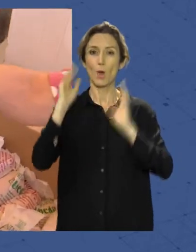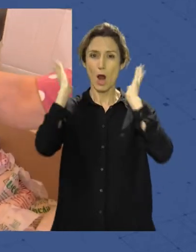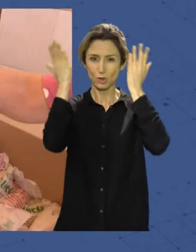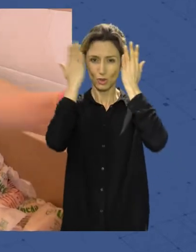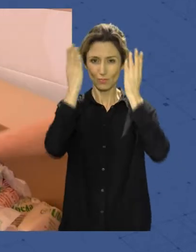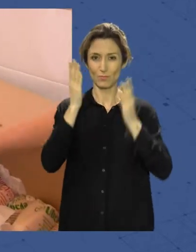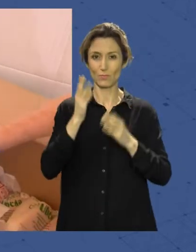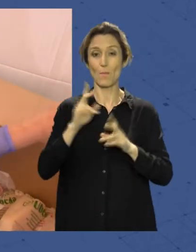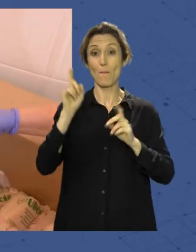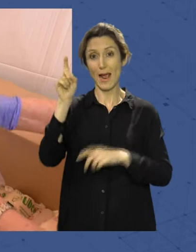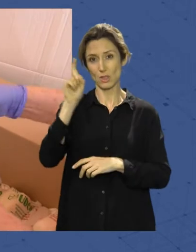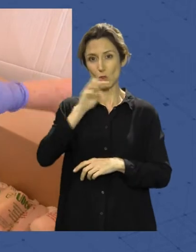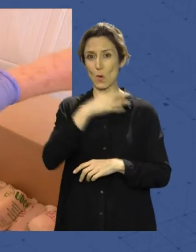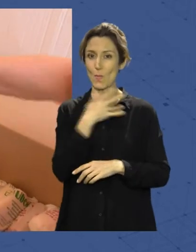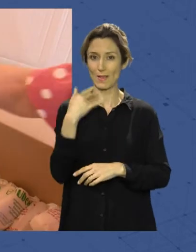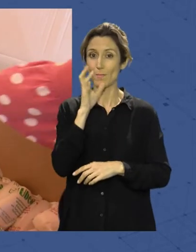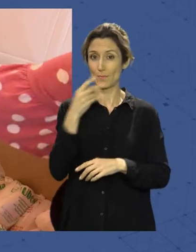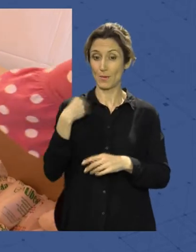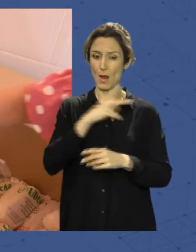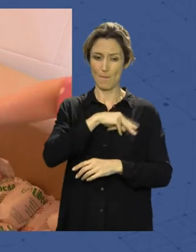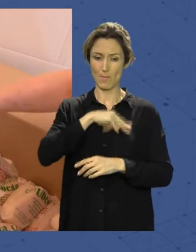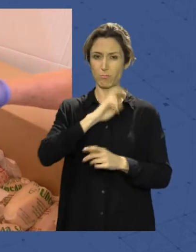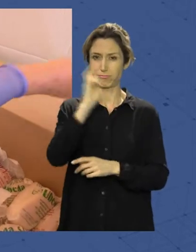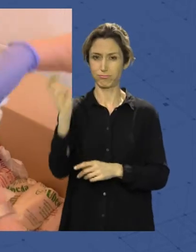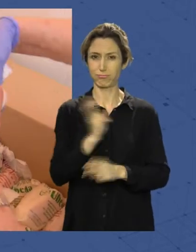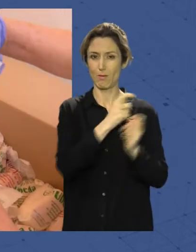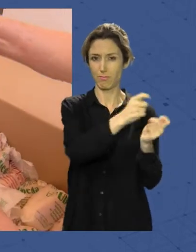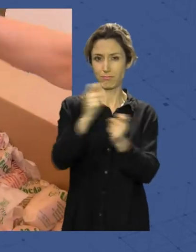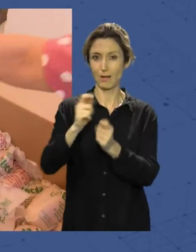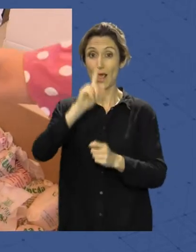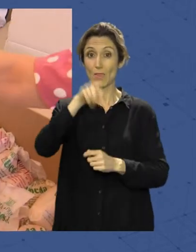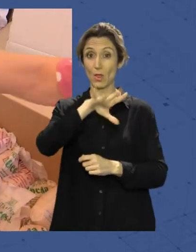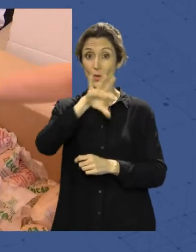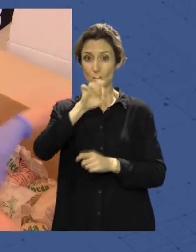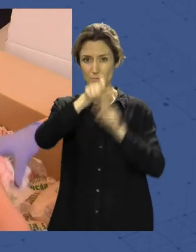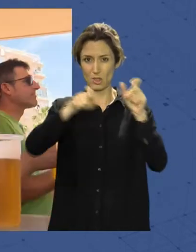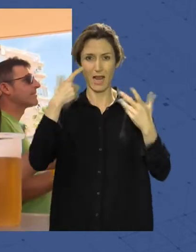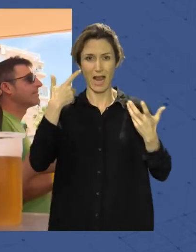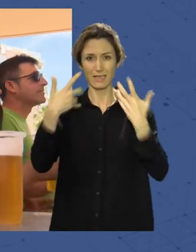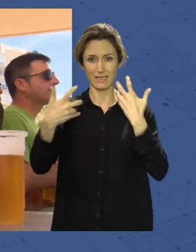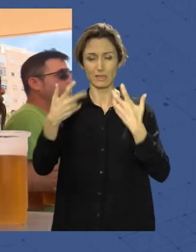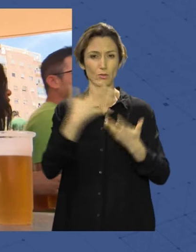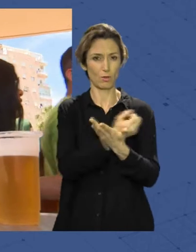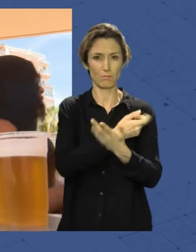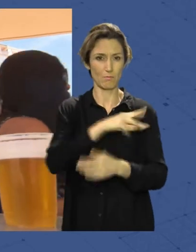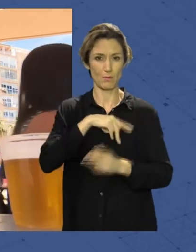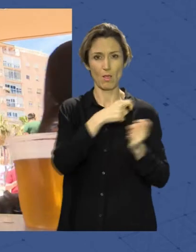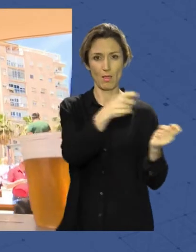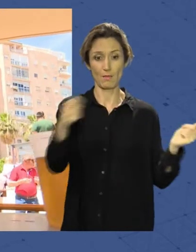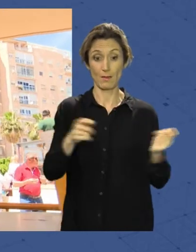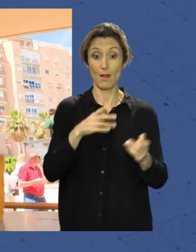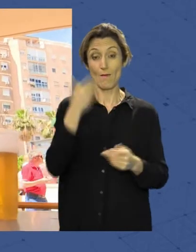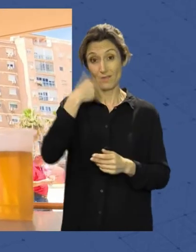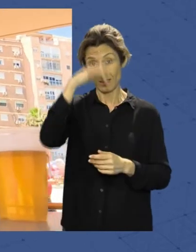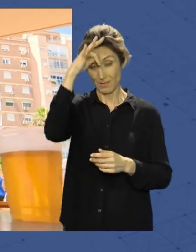la Gala de Ecoteca, que fue alternando la entrega de premios con actuaciones de más de 150 artistas. Para el segundo fin de semana de mayo, el próximo sábado